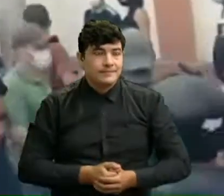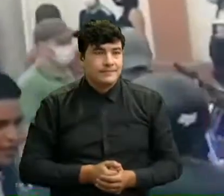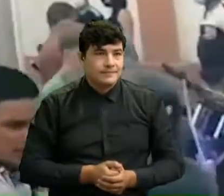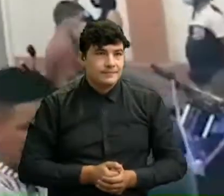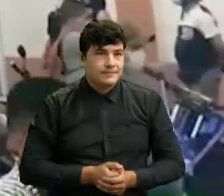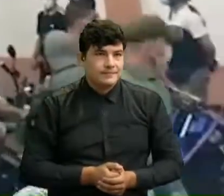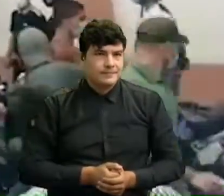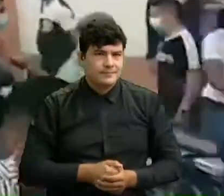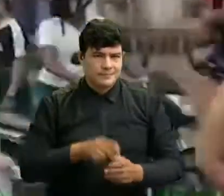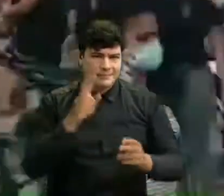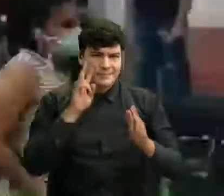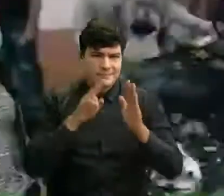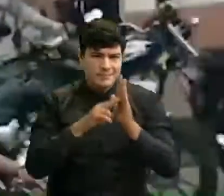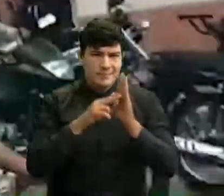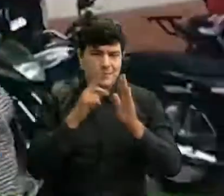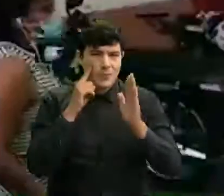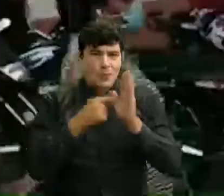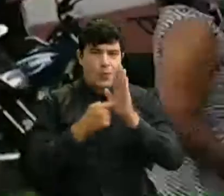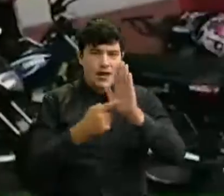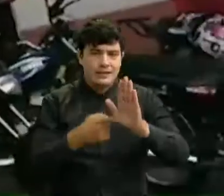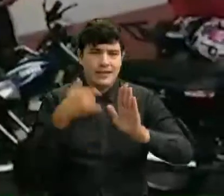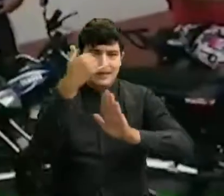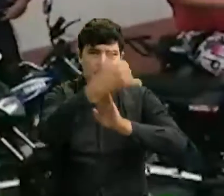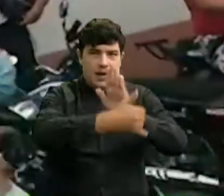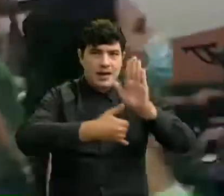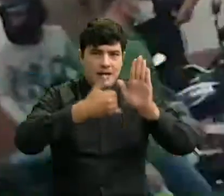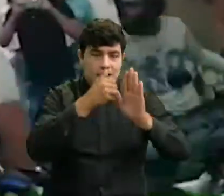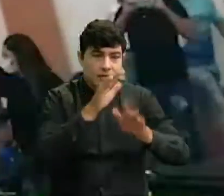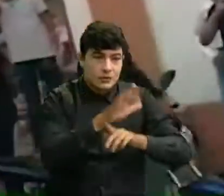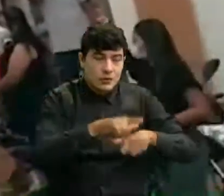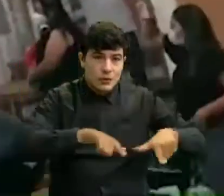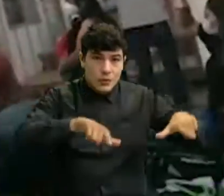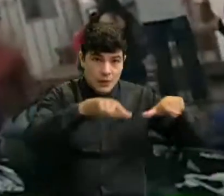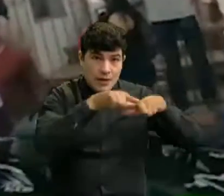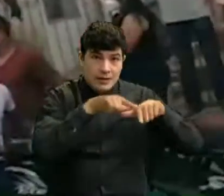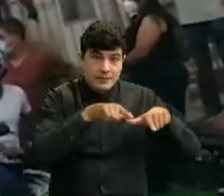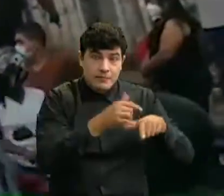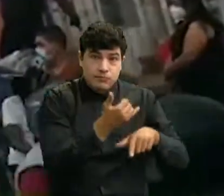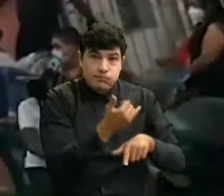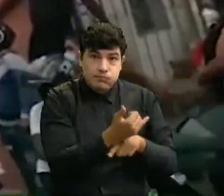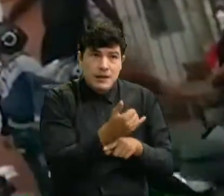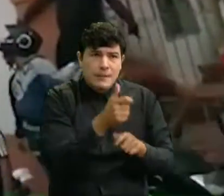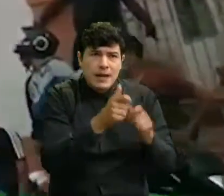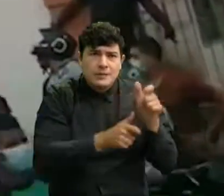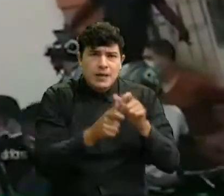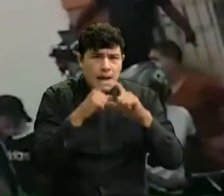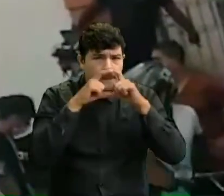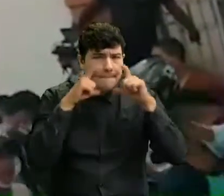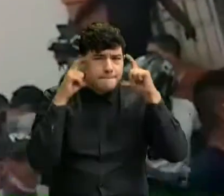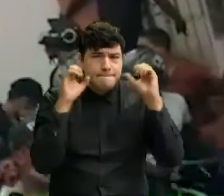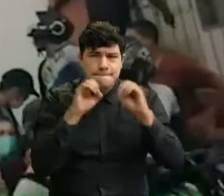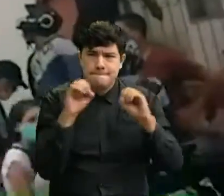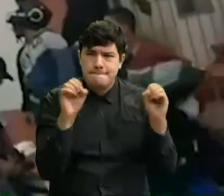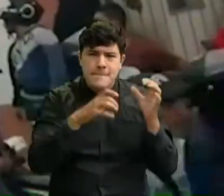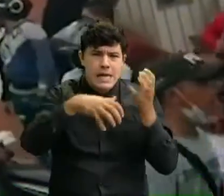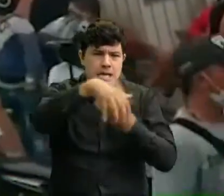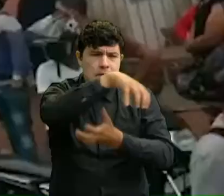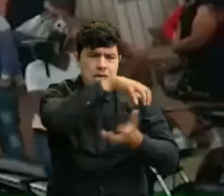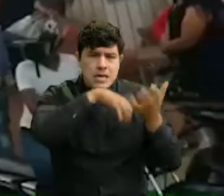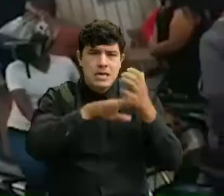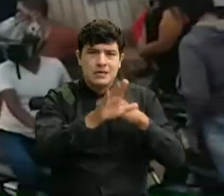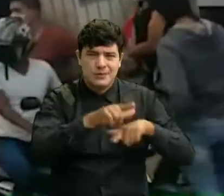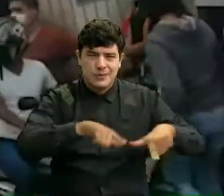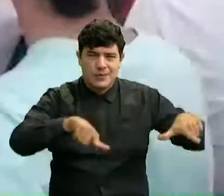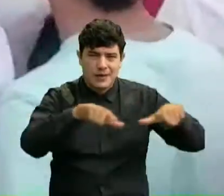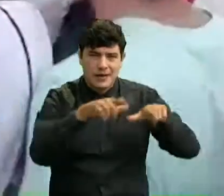En estas imágenes quedó registrada la impresionante aglomeración de cientos de personas que sin usar el tapabocas generaron caos en el cementerio